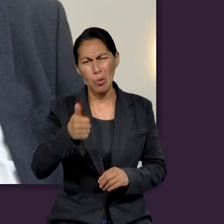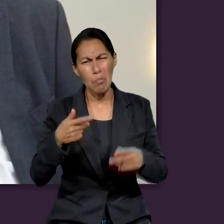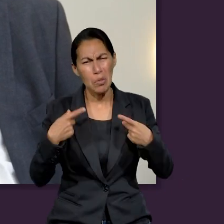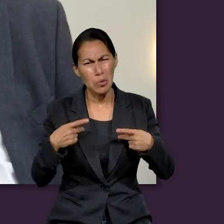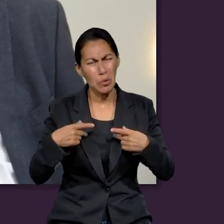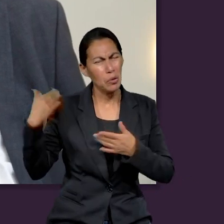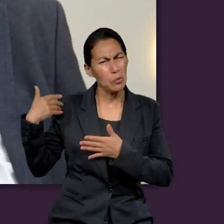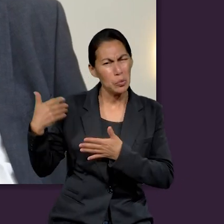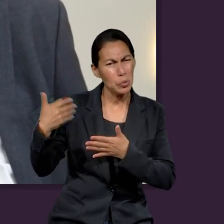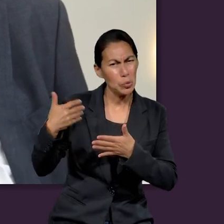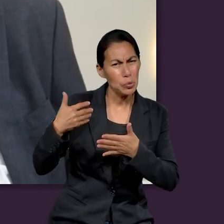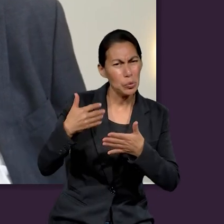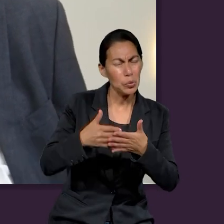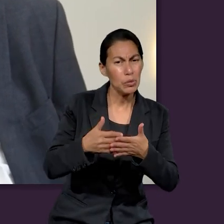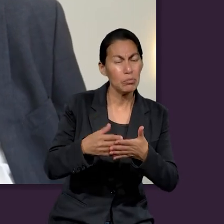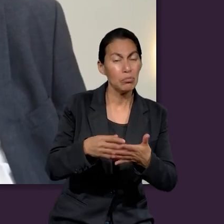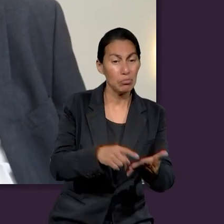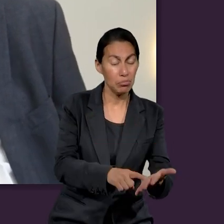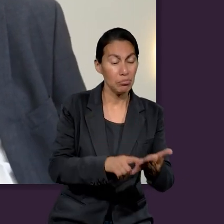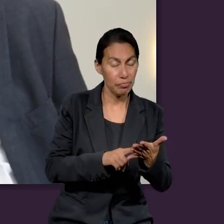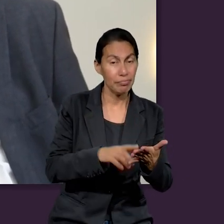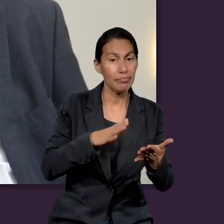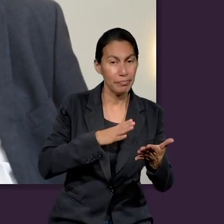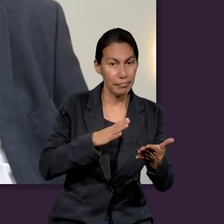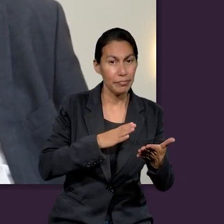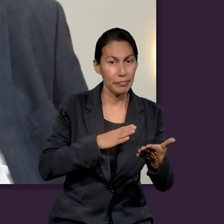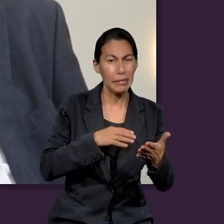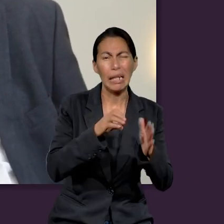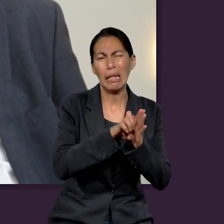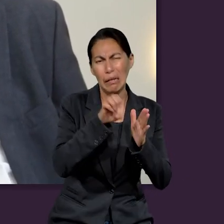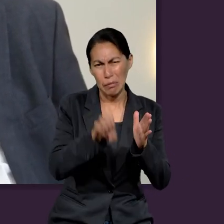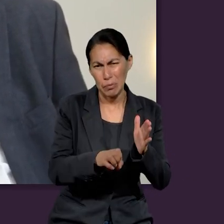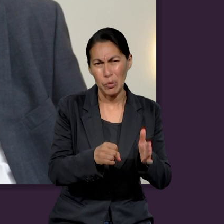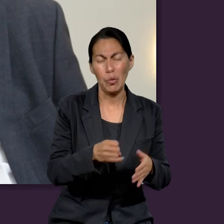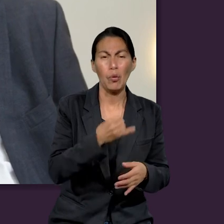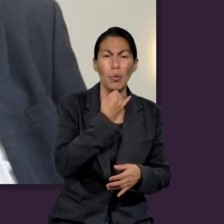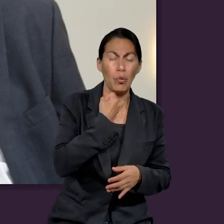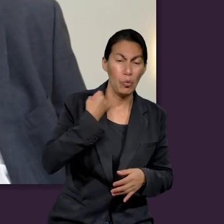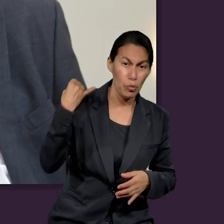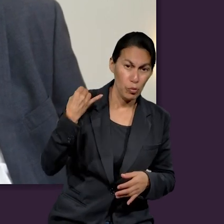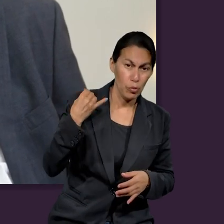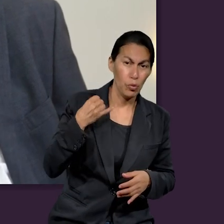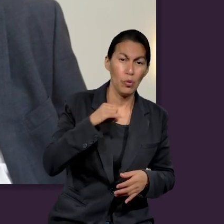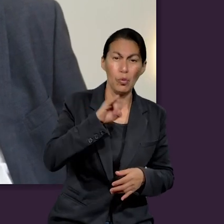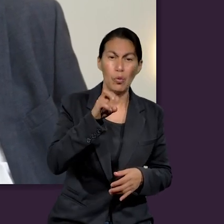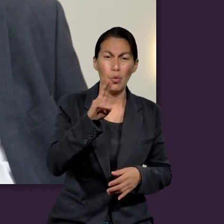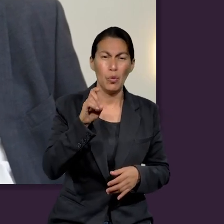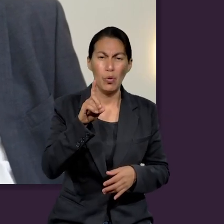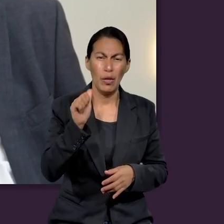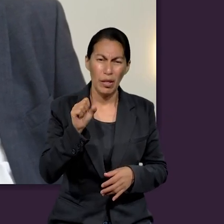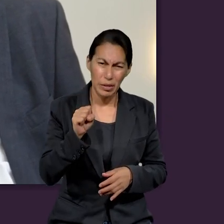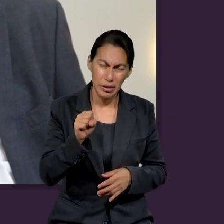Ha habido algunas otras personas también en la historia sagrada que nos ilustran este problema. Judas,